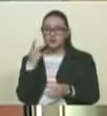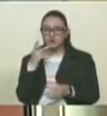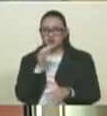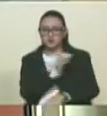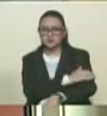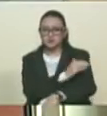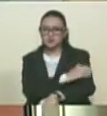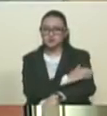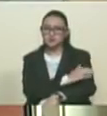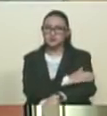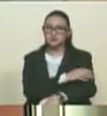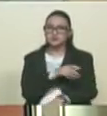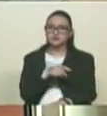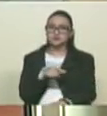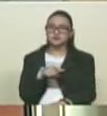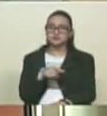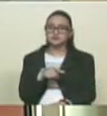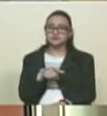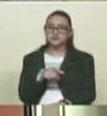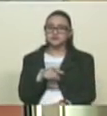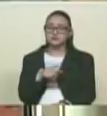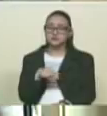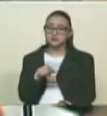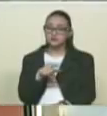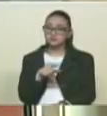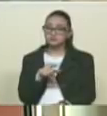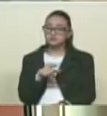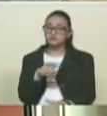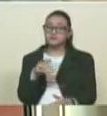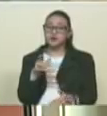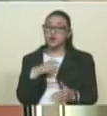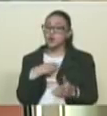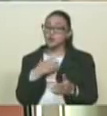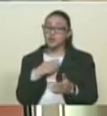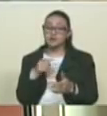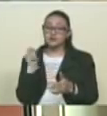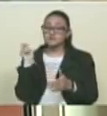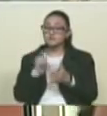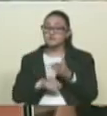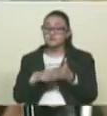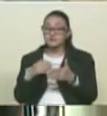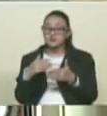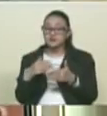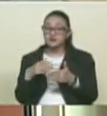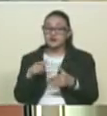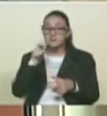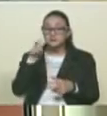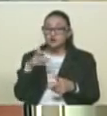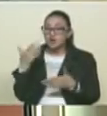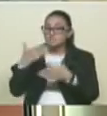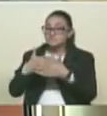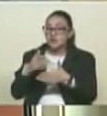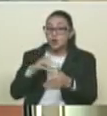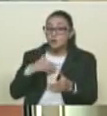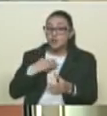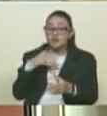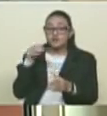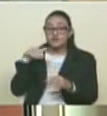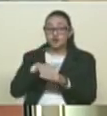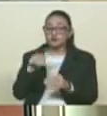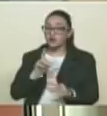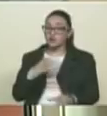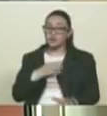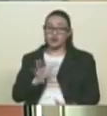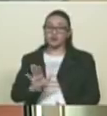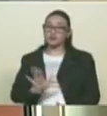unir a ese llamado, pues impidan un derecho inalienable que todas y todos tenemos. ¿De qué